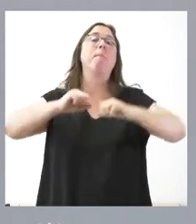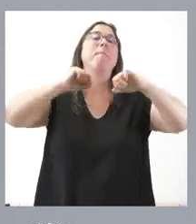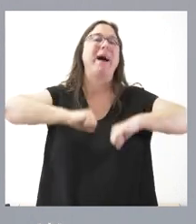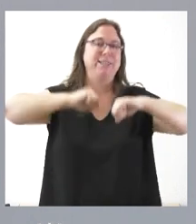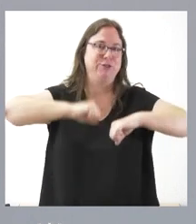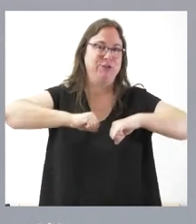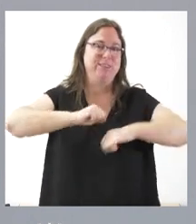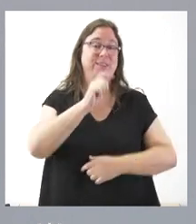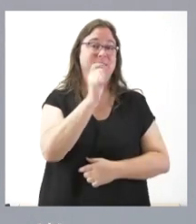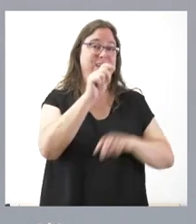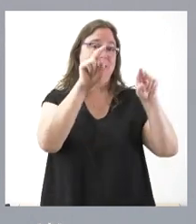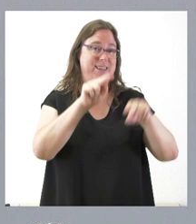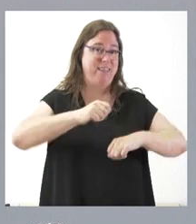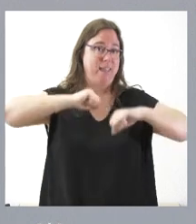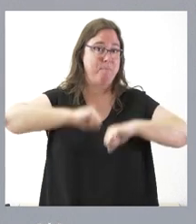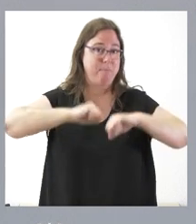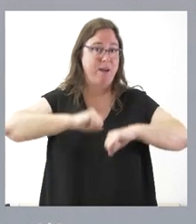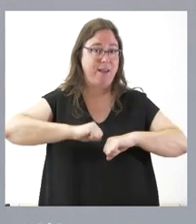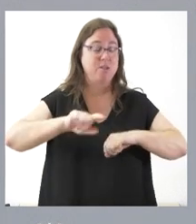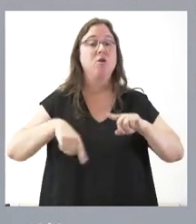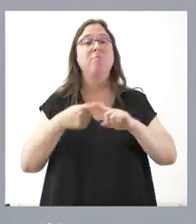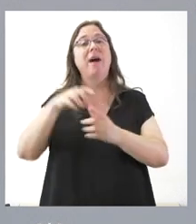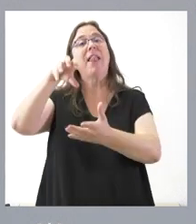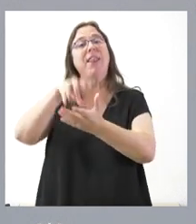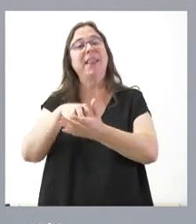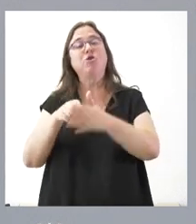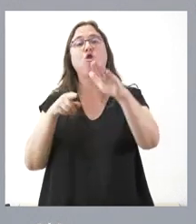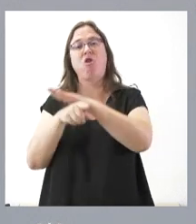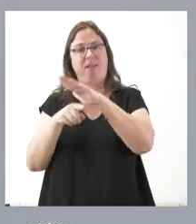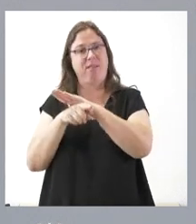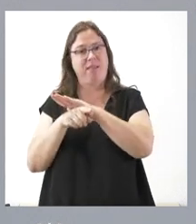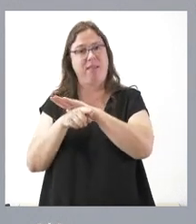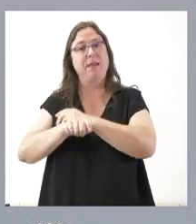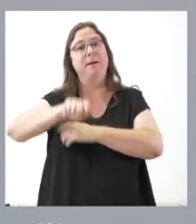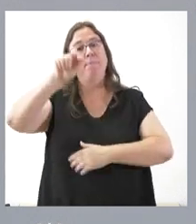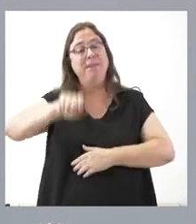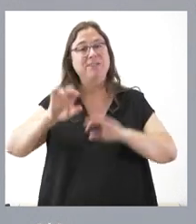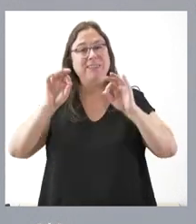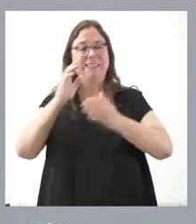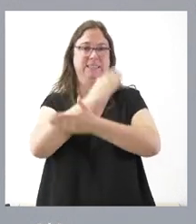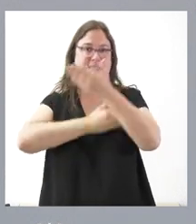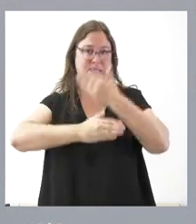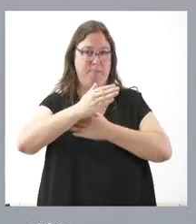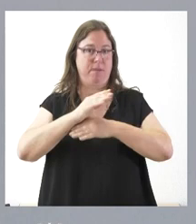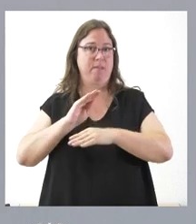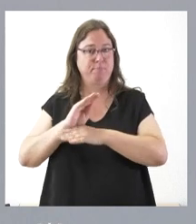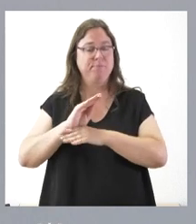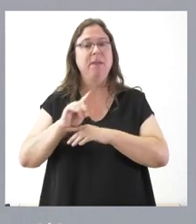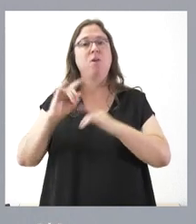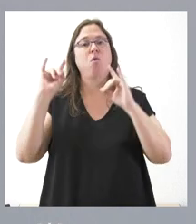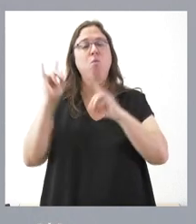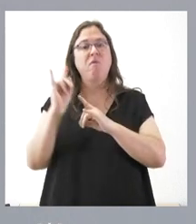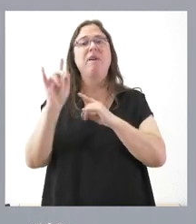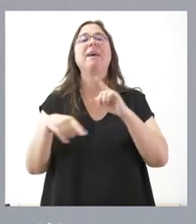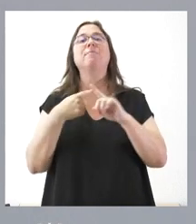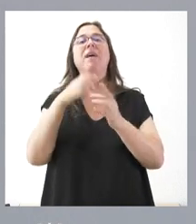residencias de personas mayores, en los centros de gerencia de personas con discapacidad y también en los